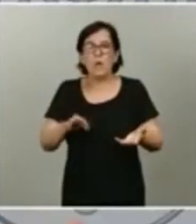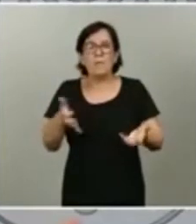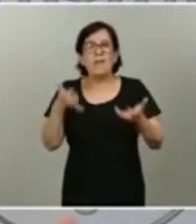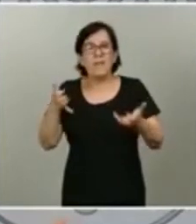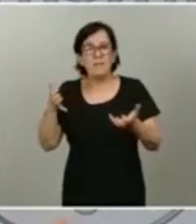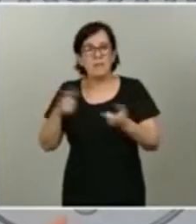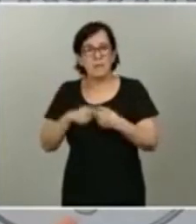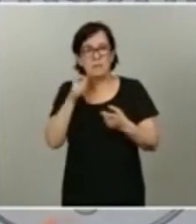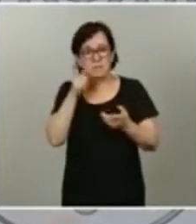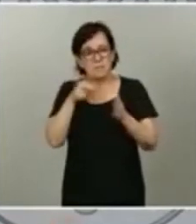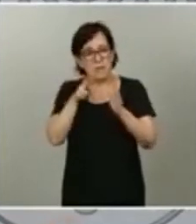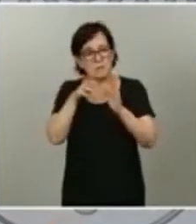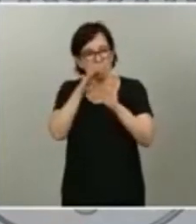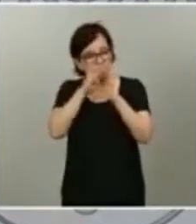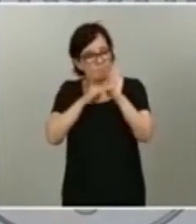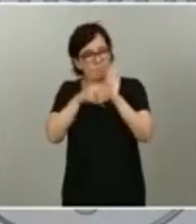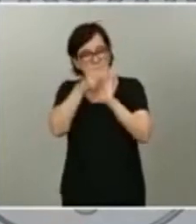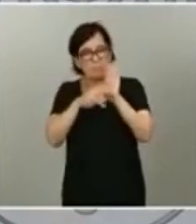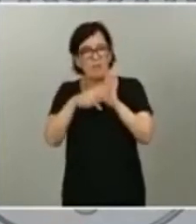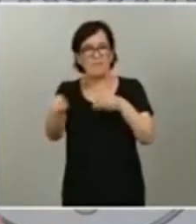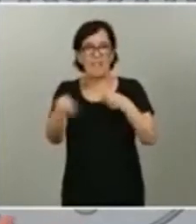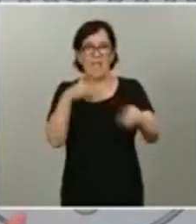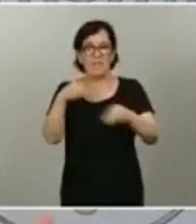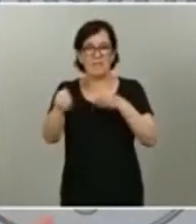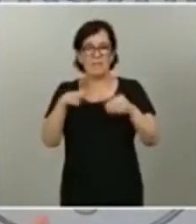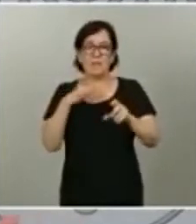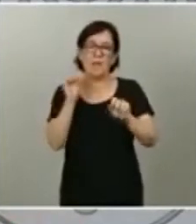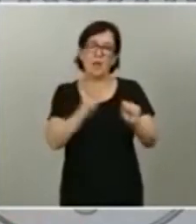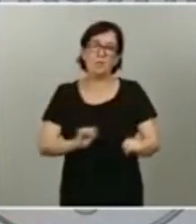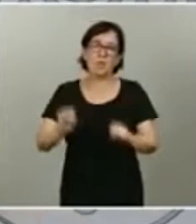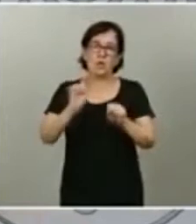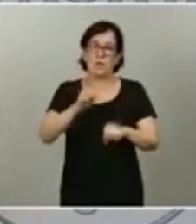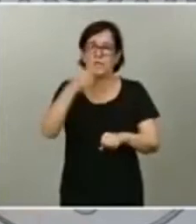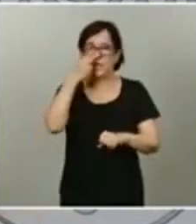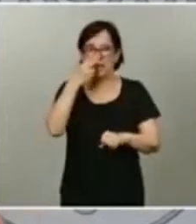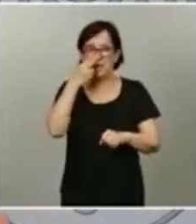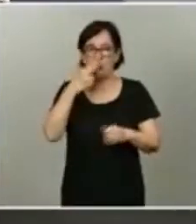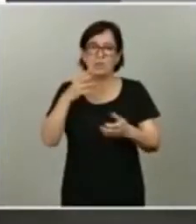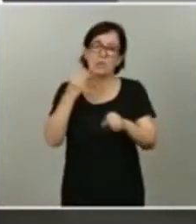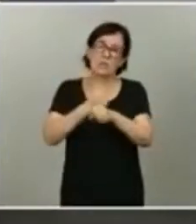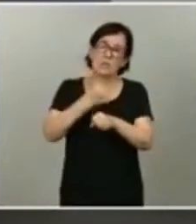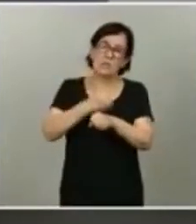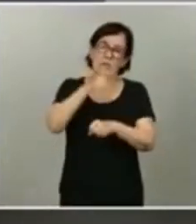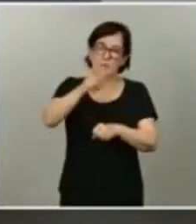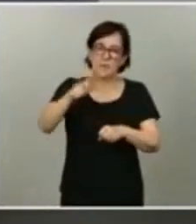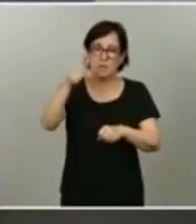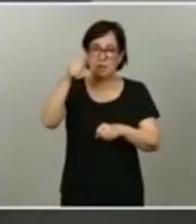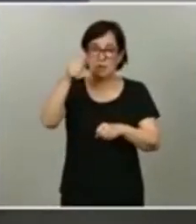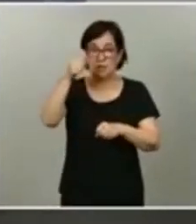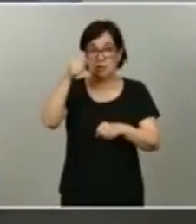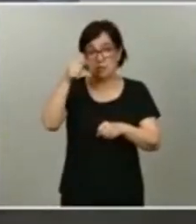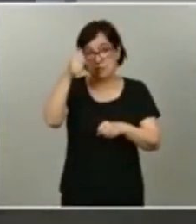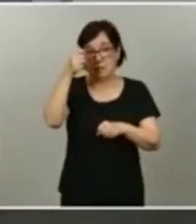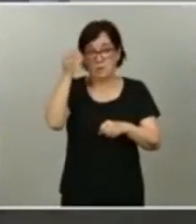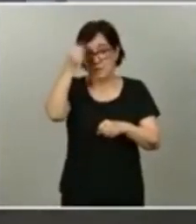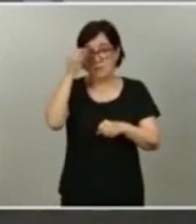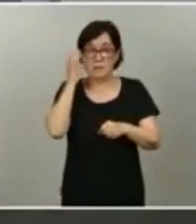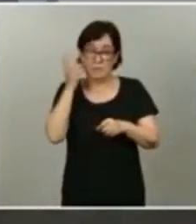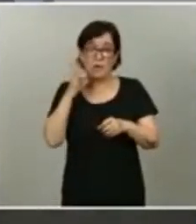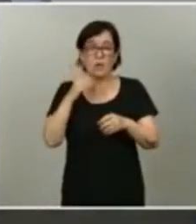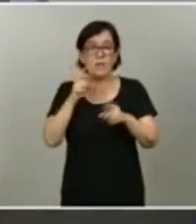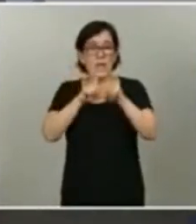regulación flexible que protege los intereses de trabajadores y de empresas. Es una línea de trabajo